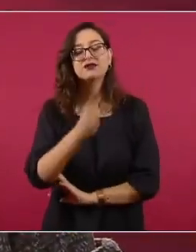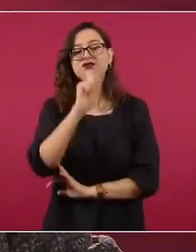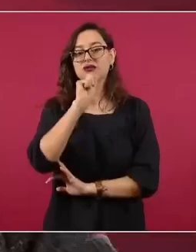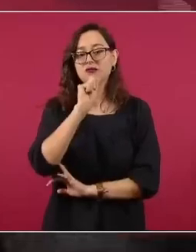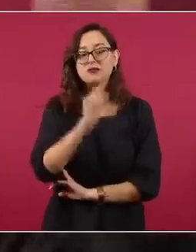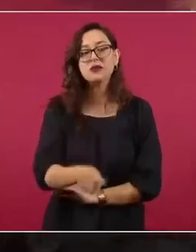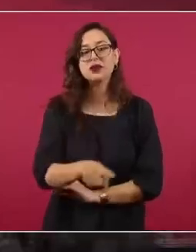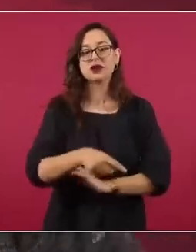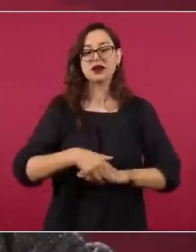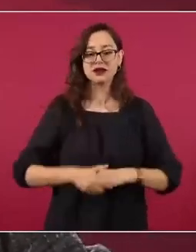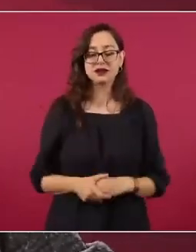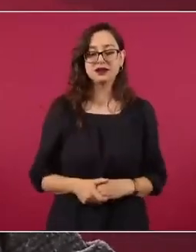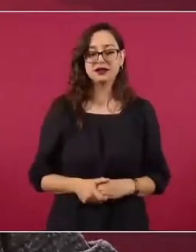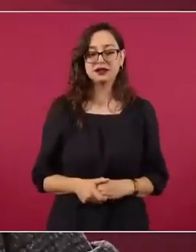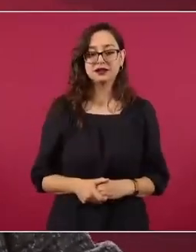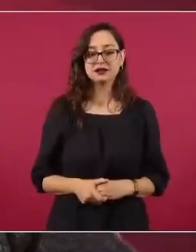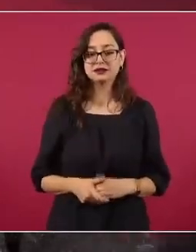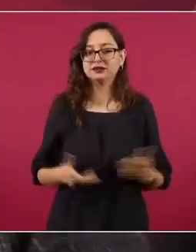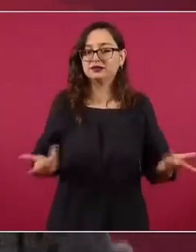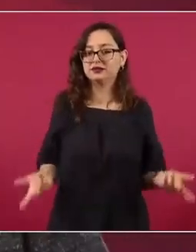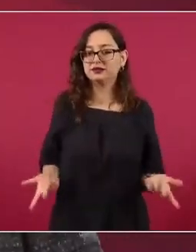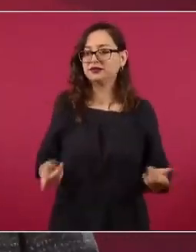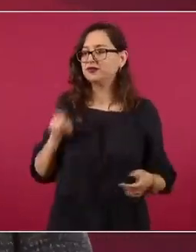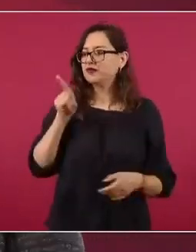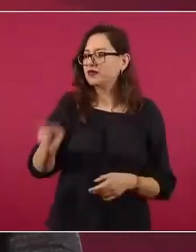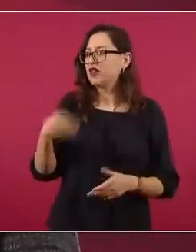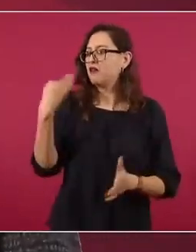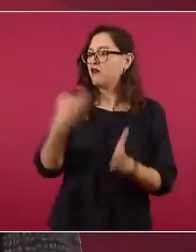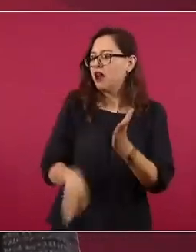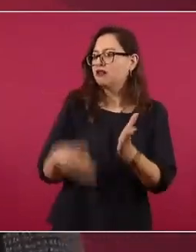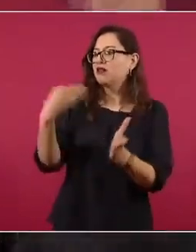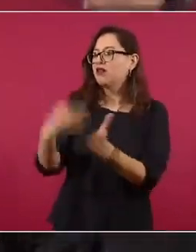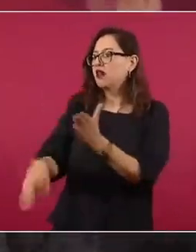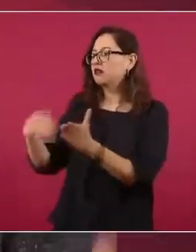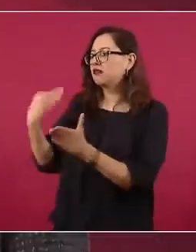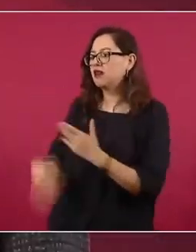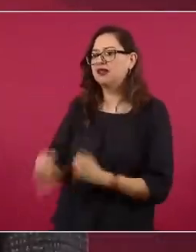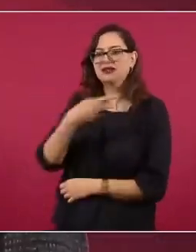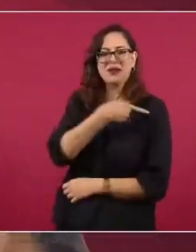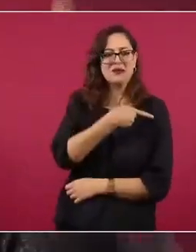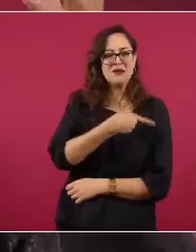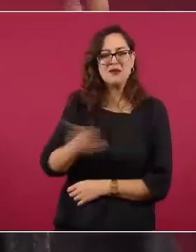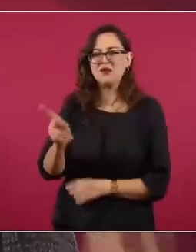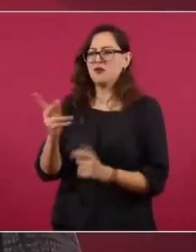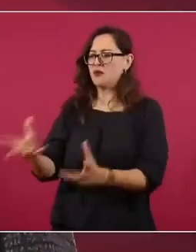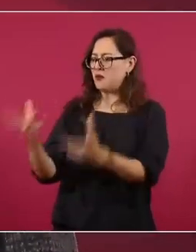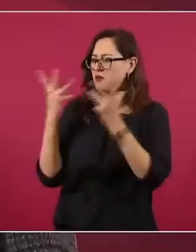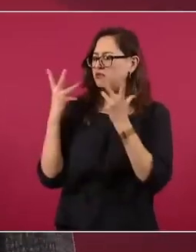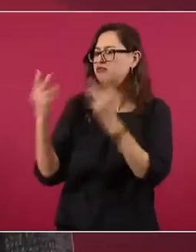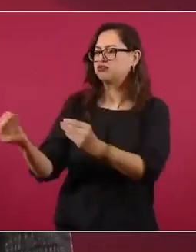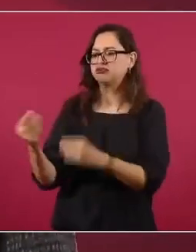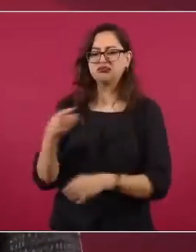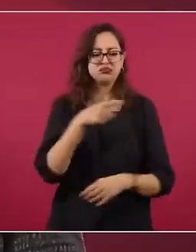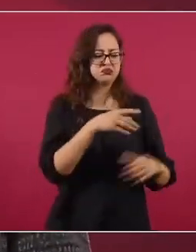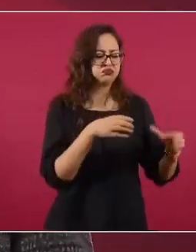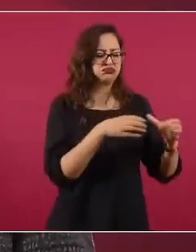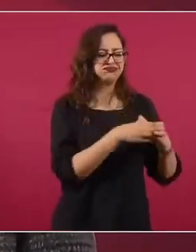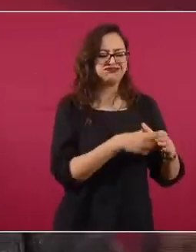con tanta necesidad, con tanta pobreza? además, de manera injustificada